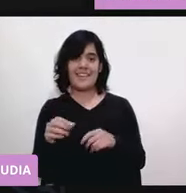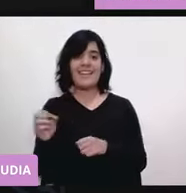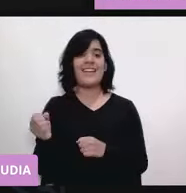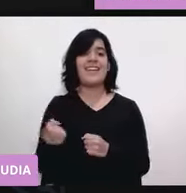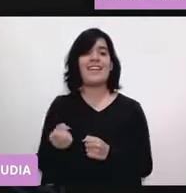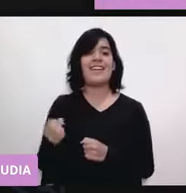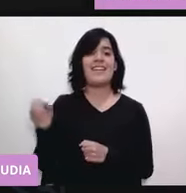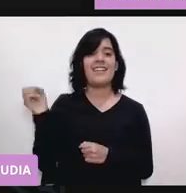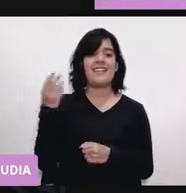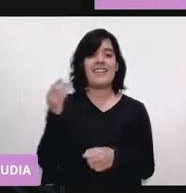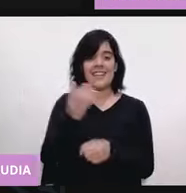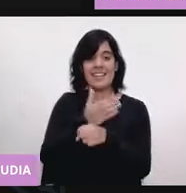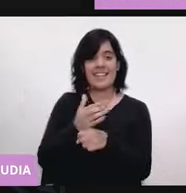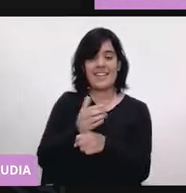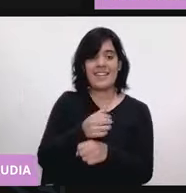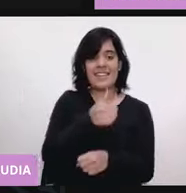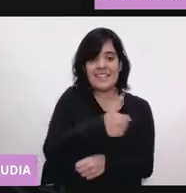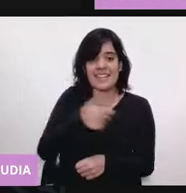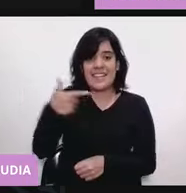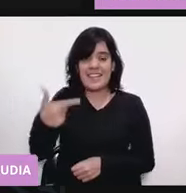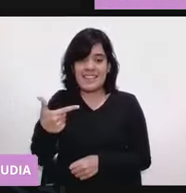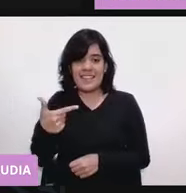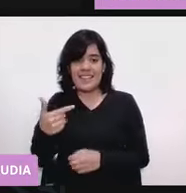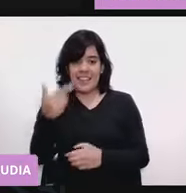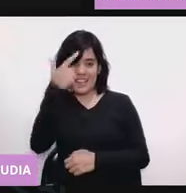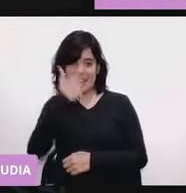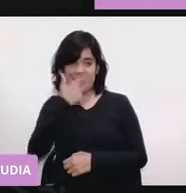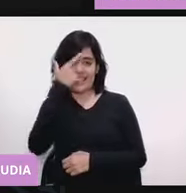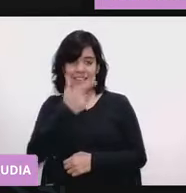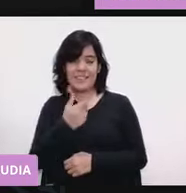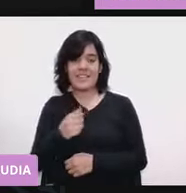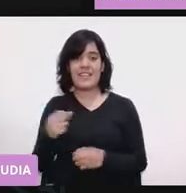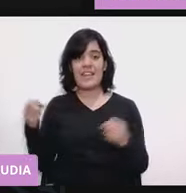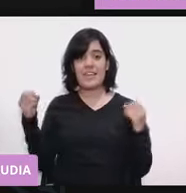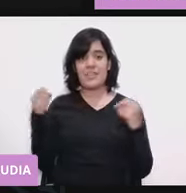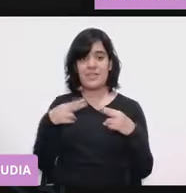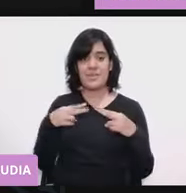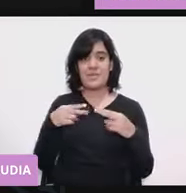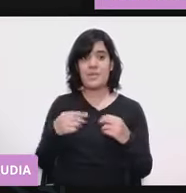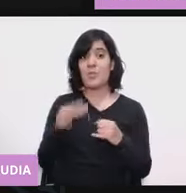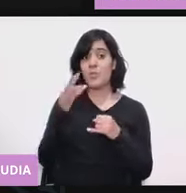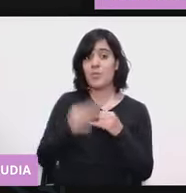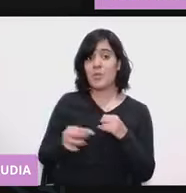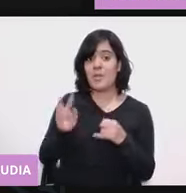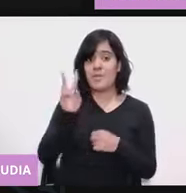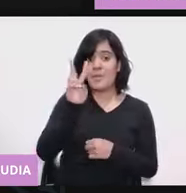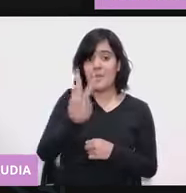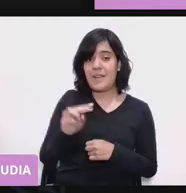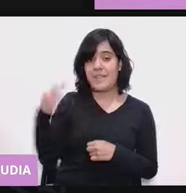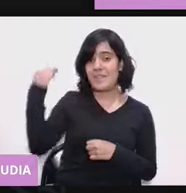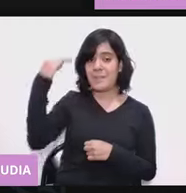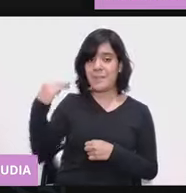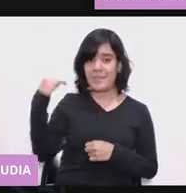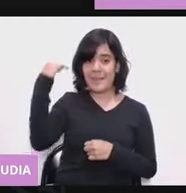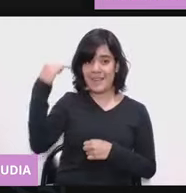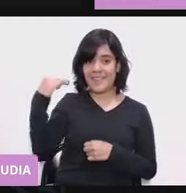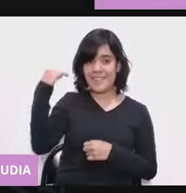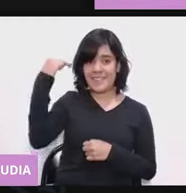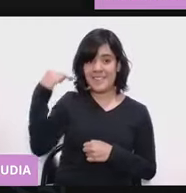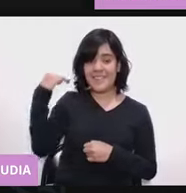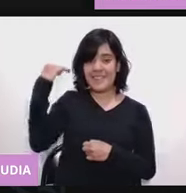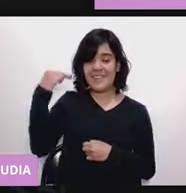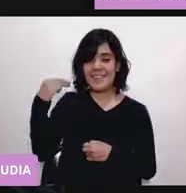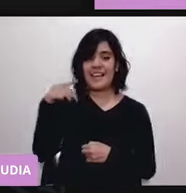en el horario de 6 a 7 de la noche. Y nos vemos el último viernes de marzo para la